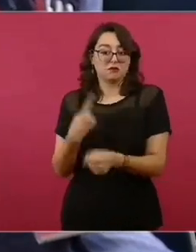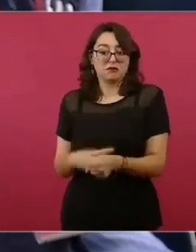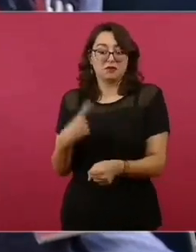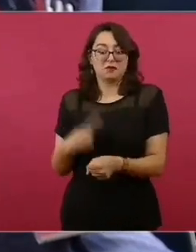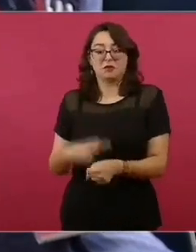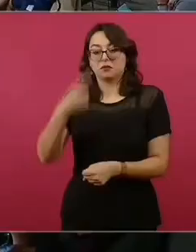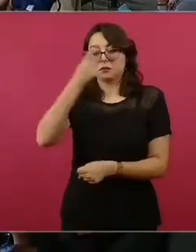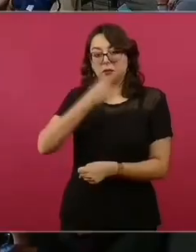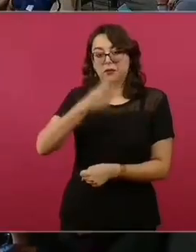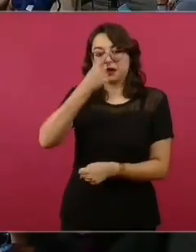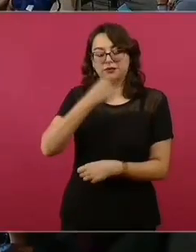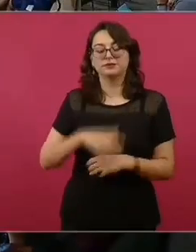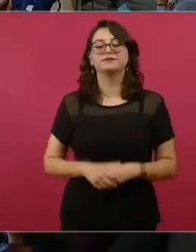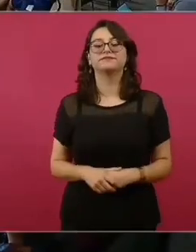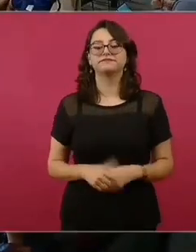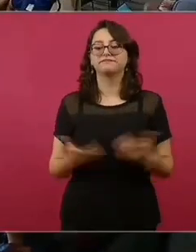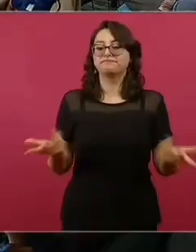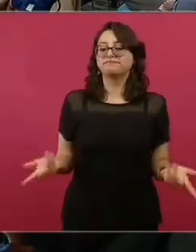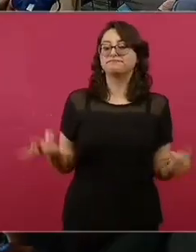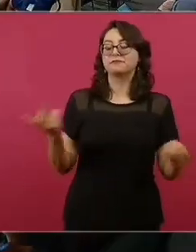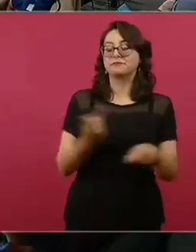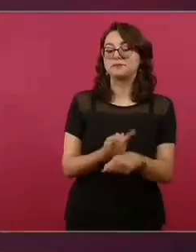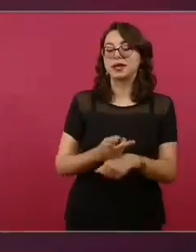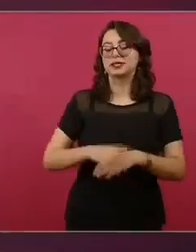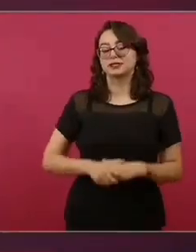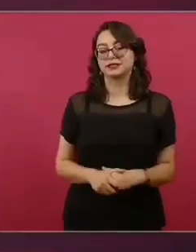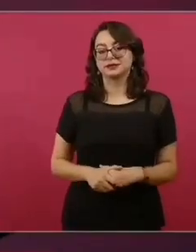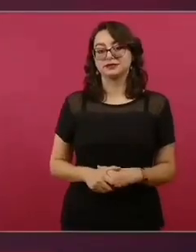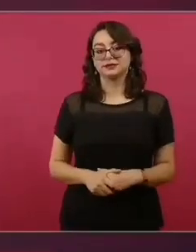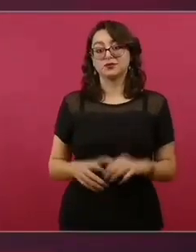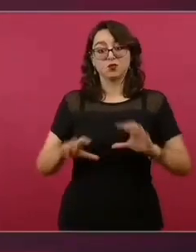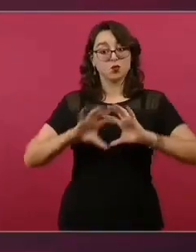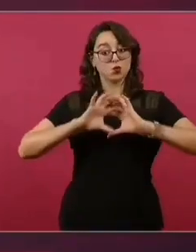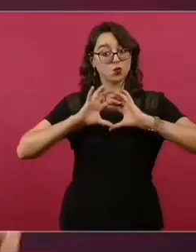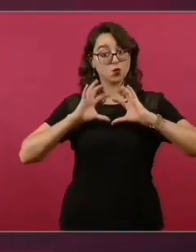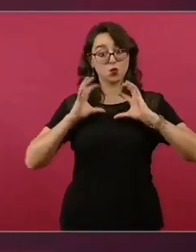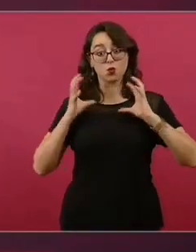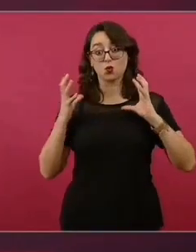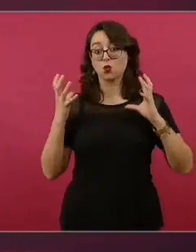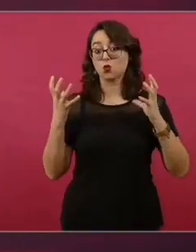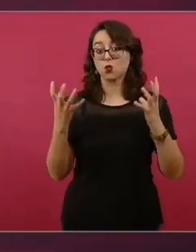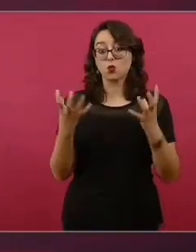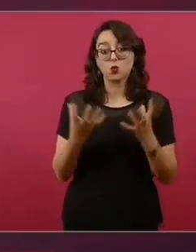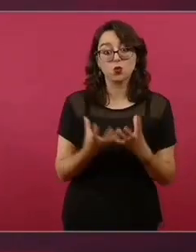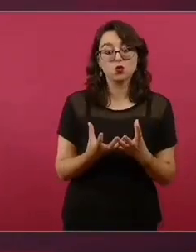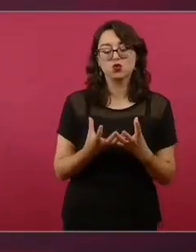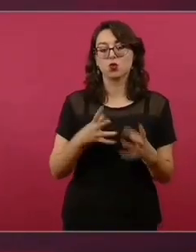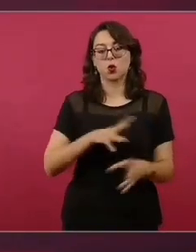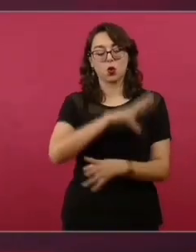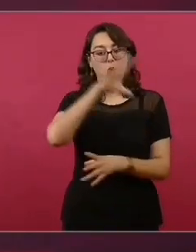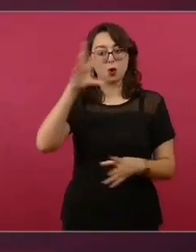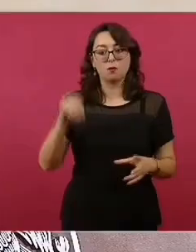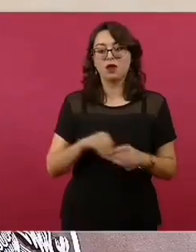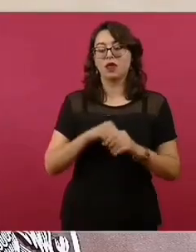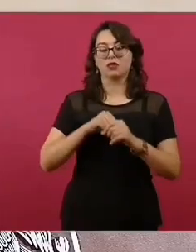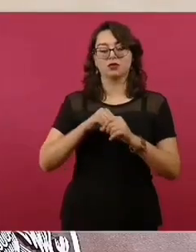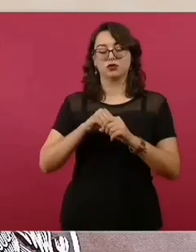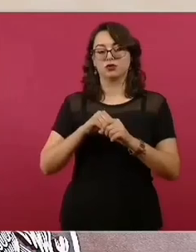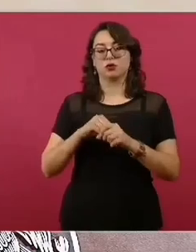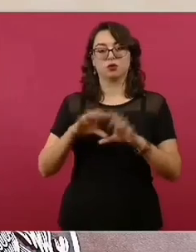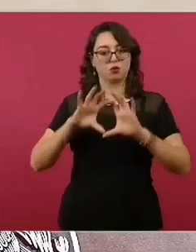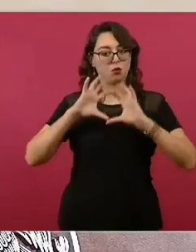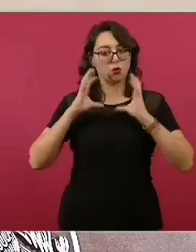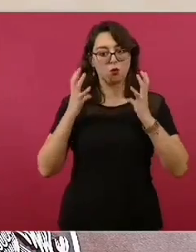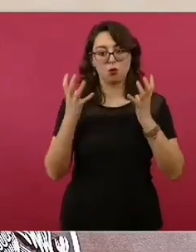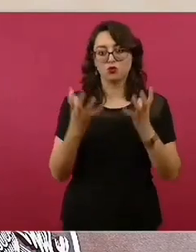ningún problema. En general, las poblaciones jóvenes, esto lo aprendió el mundo entero, nosotros tenemos datos muy robustos en México del